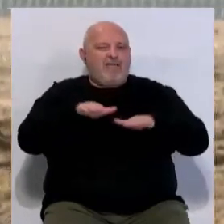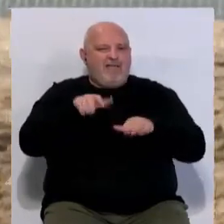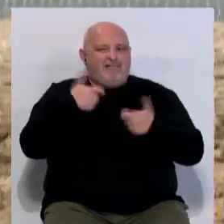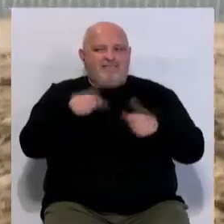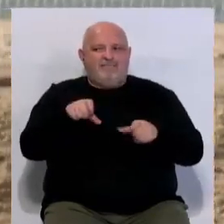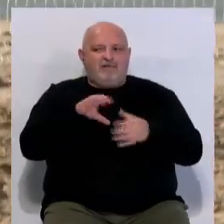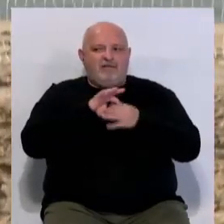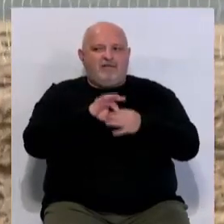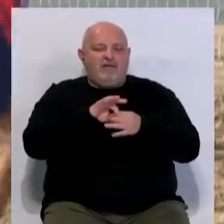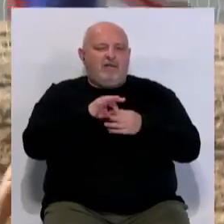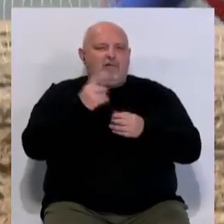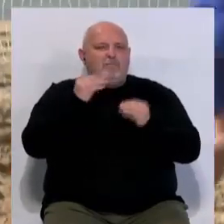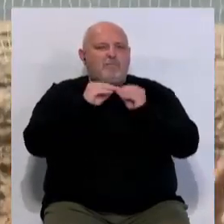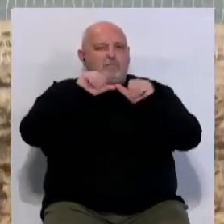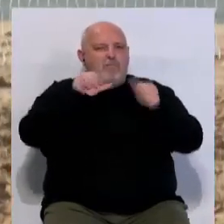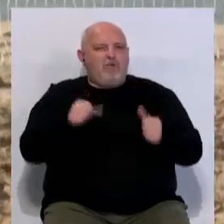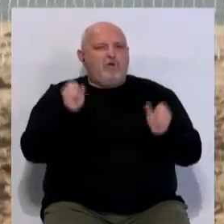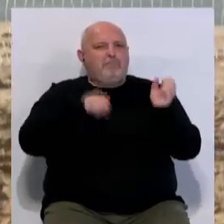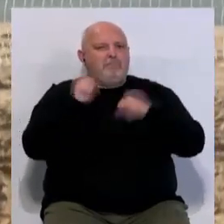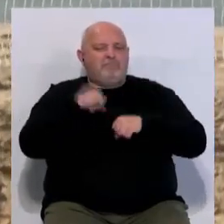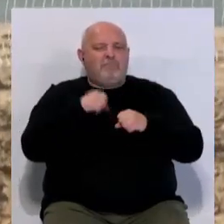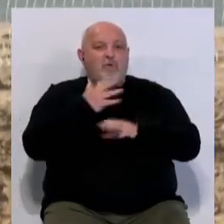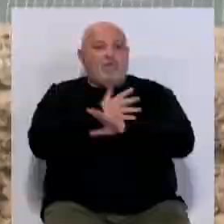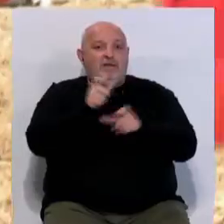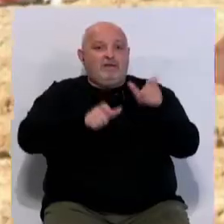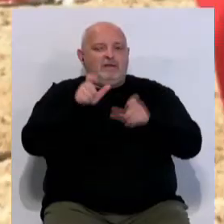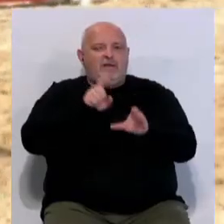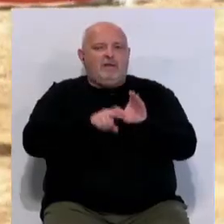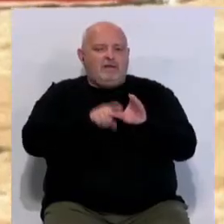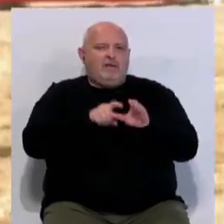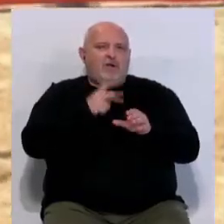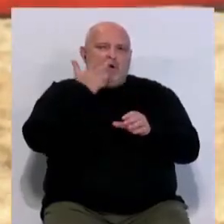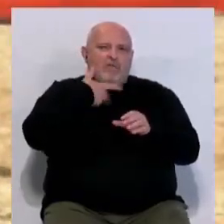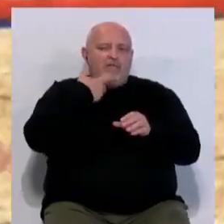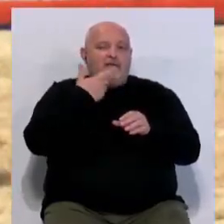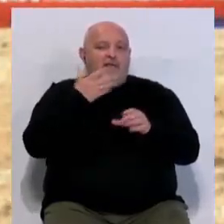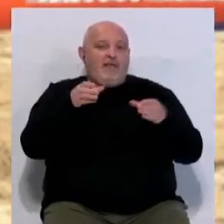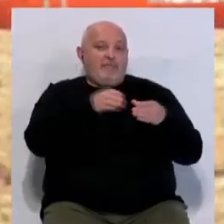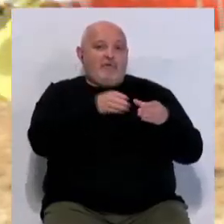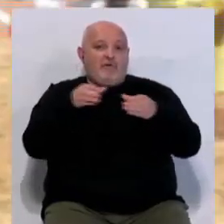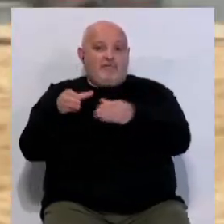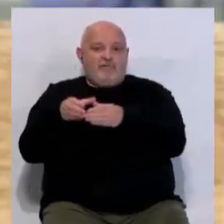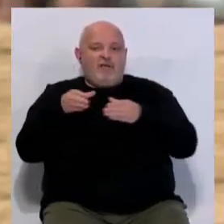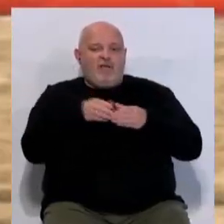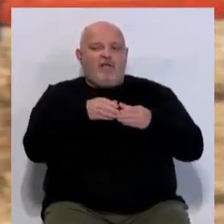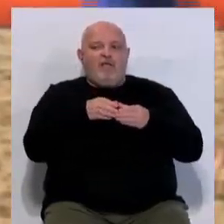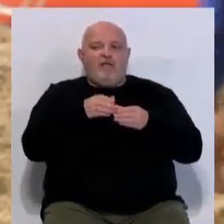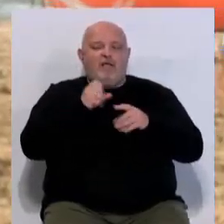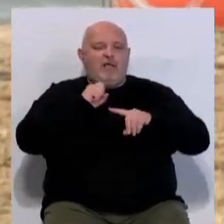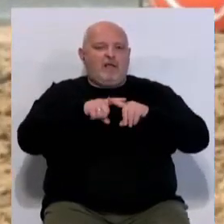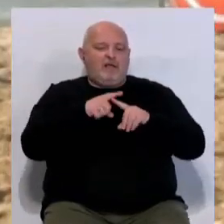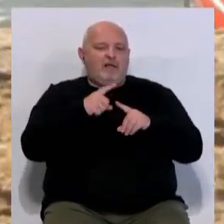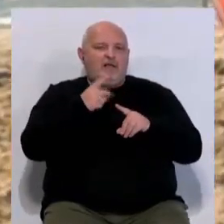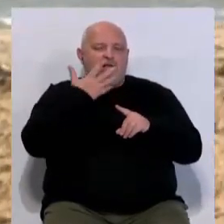dado cita en la ciudad. modelo de competición en el que los jugadores inscritos desconocían que los equipos donde han jugado,